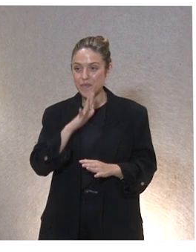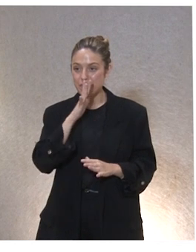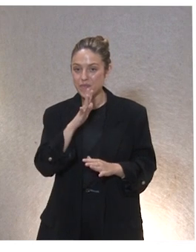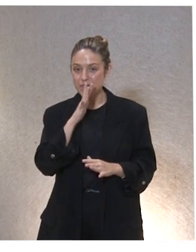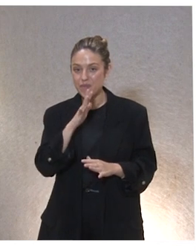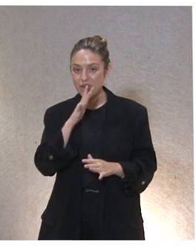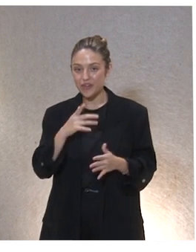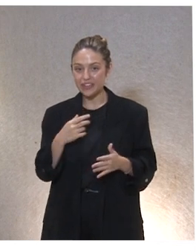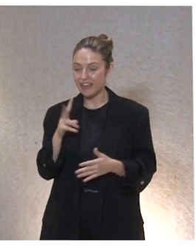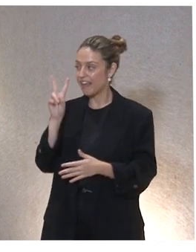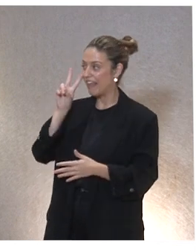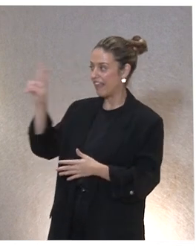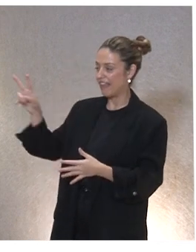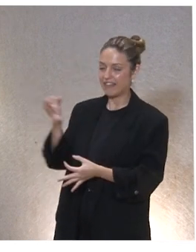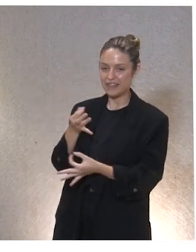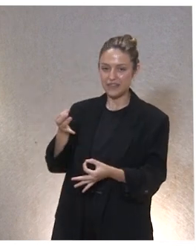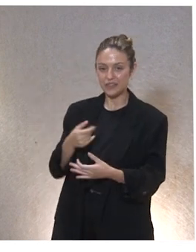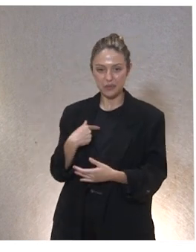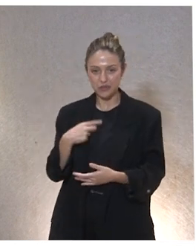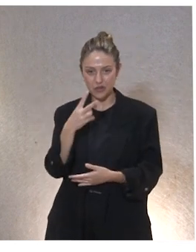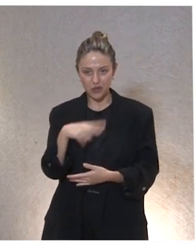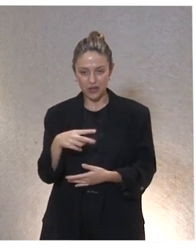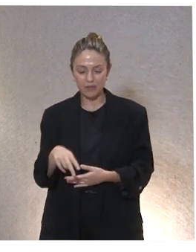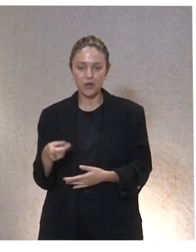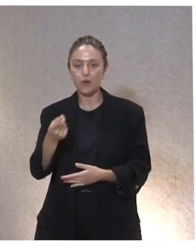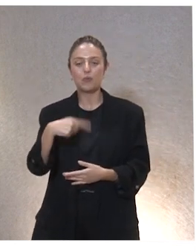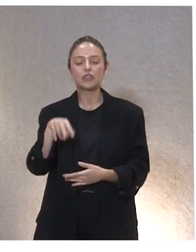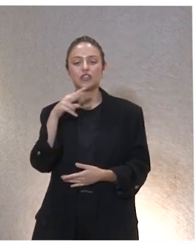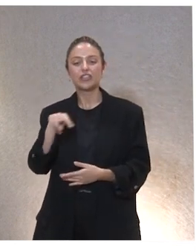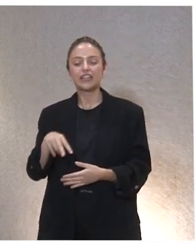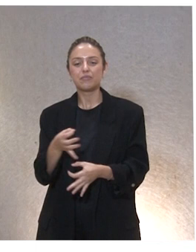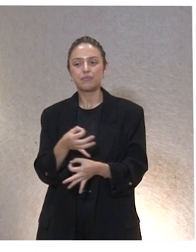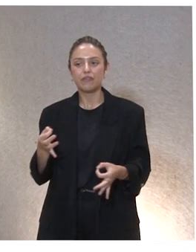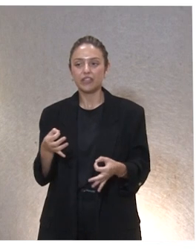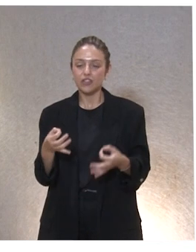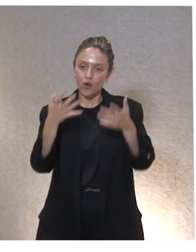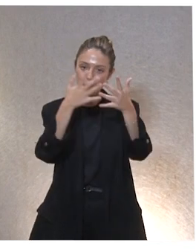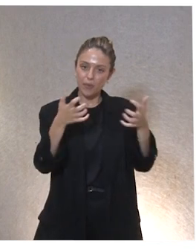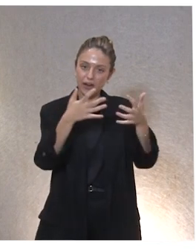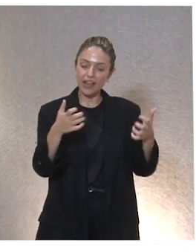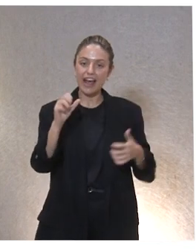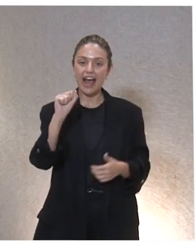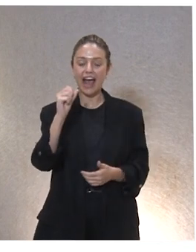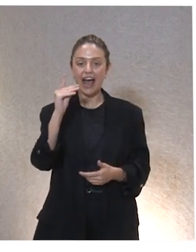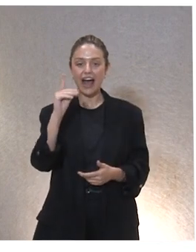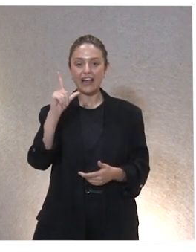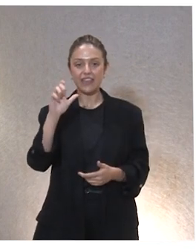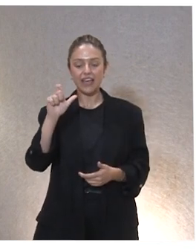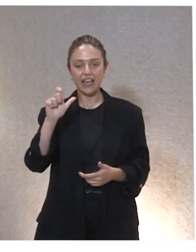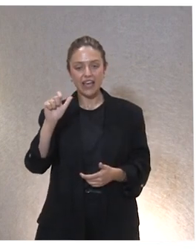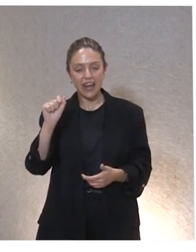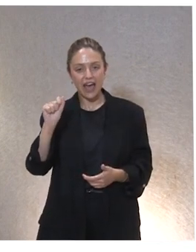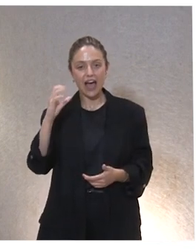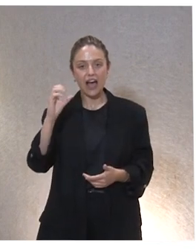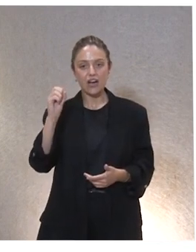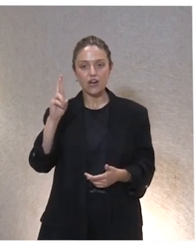leéis esta pantalla pero no la leo pero vosotros la leéis perfectamente este párrafo de la cortina en la que